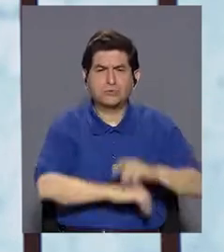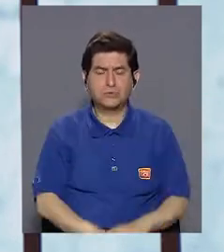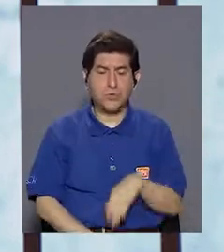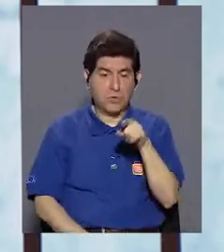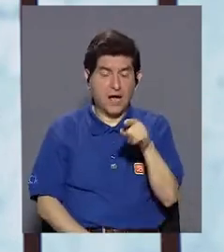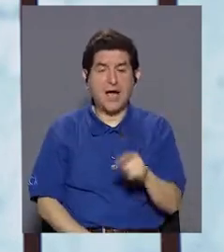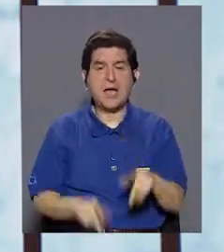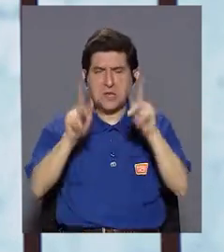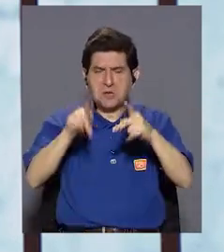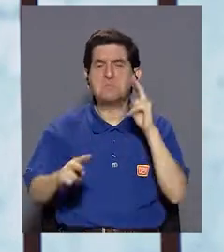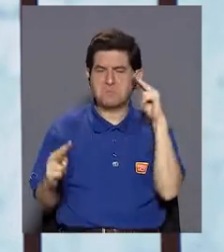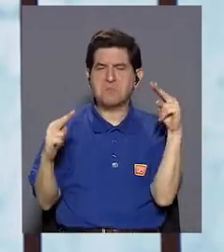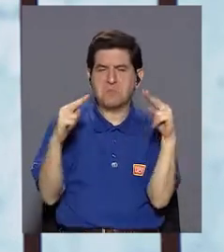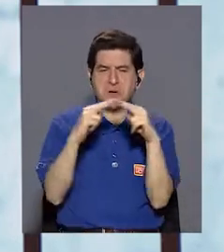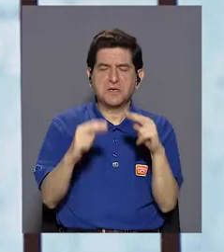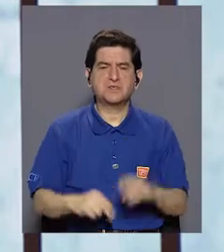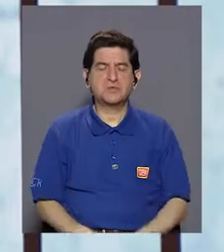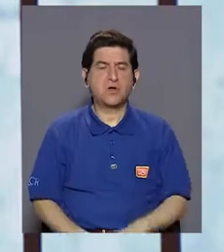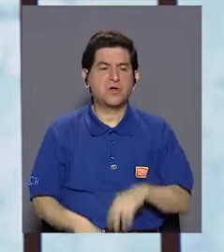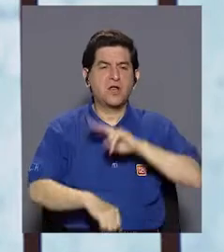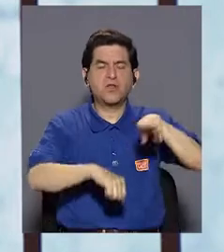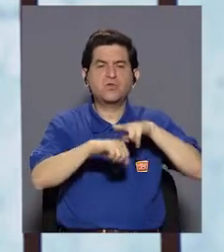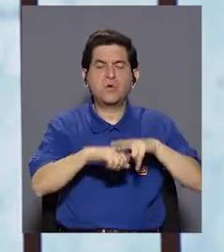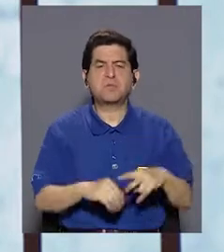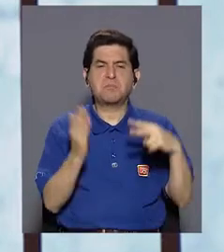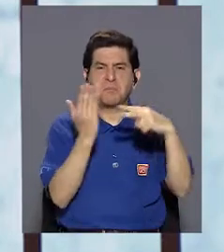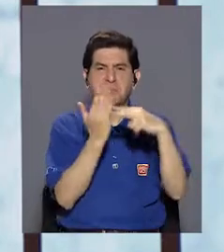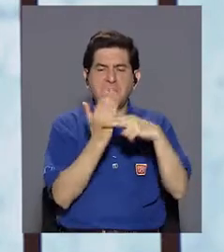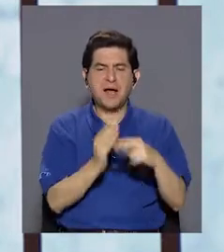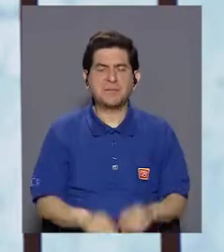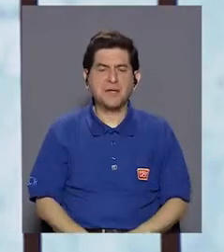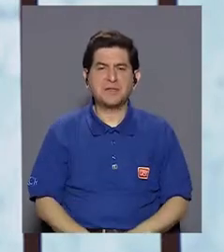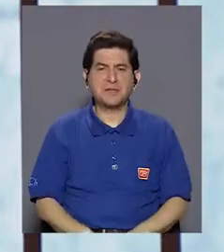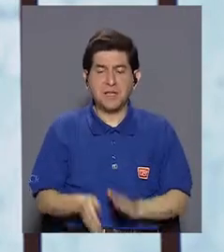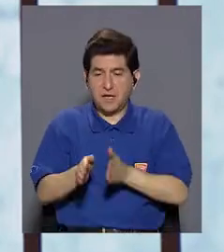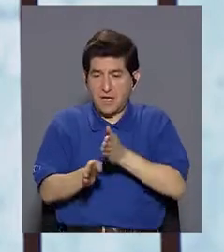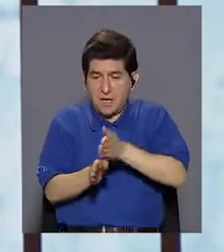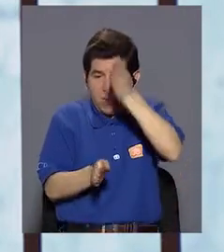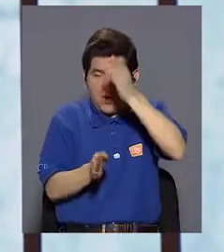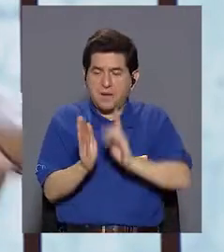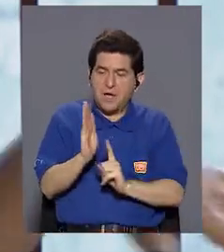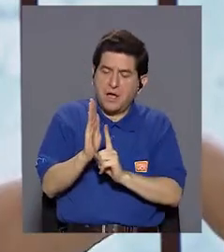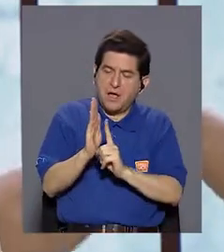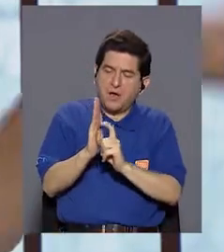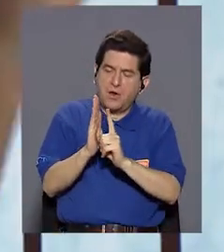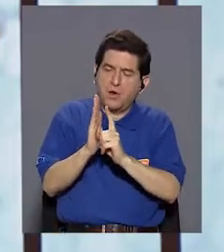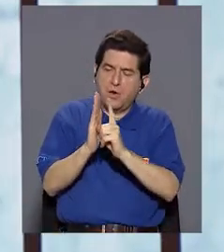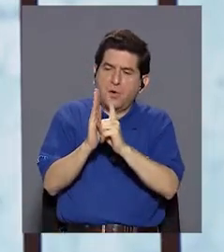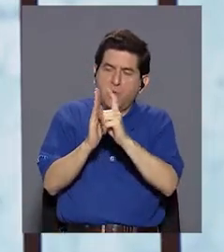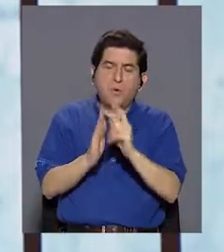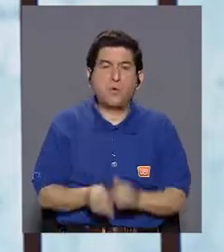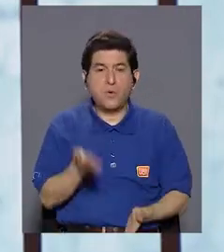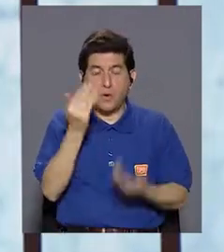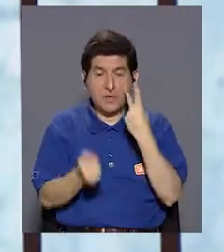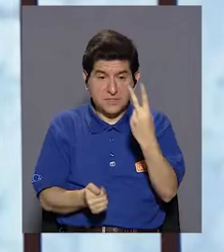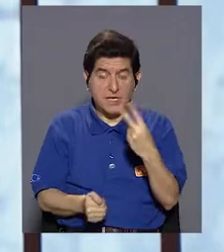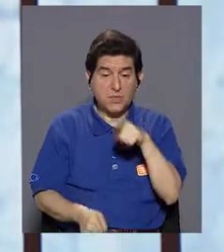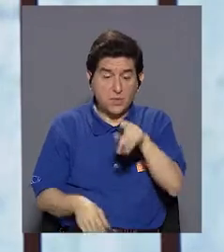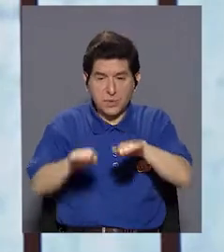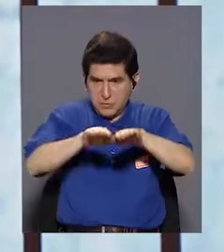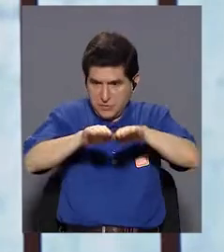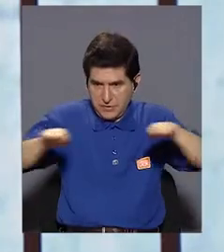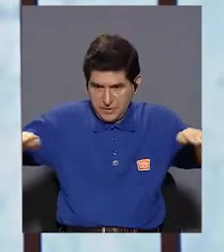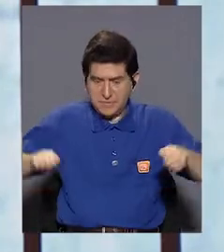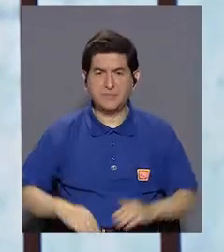animalito que todo el mundo conoce, que están en los jardines, que se suben por las paredes, que los vemos caminando por el